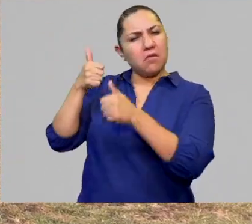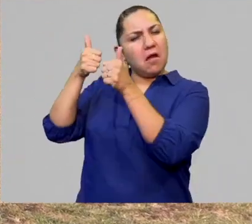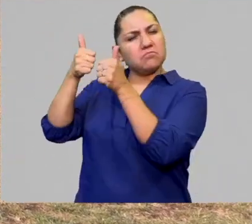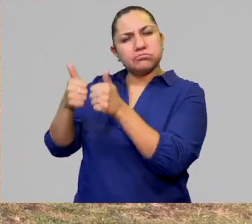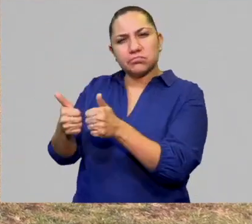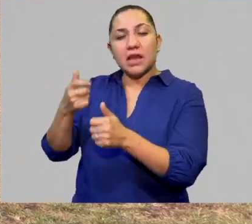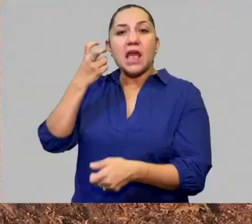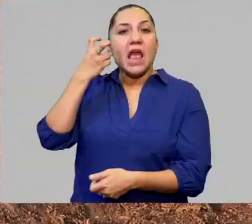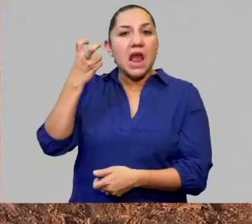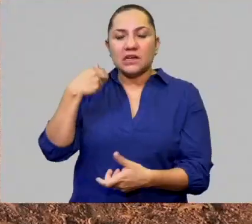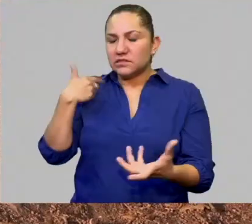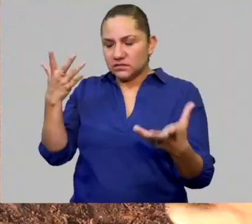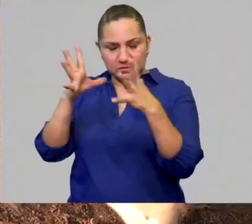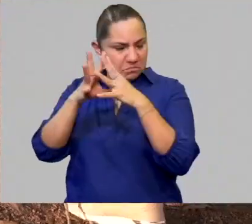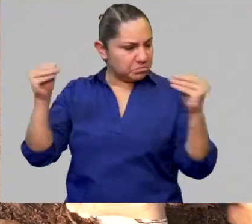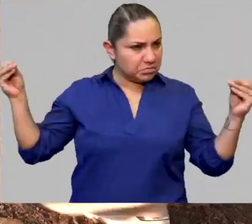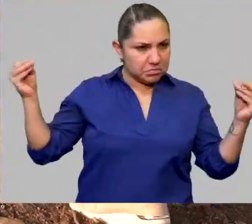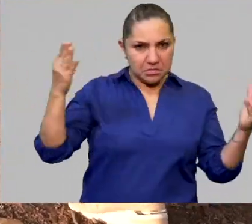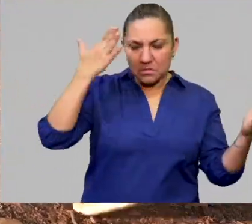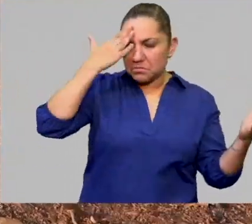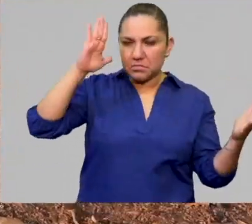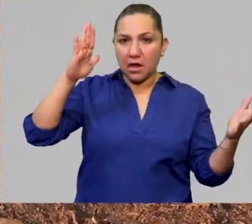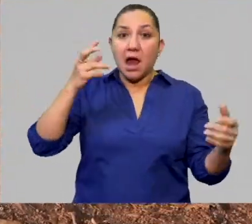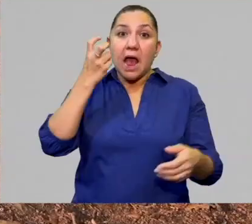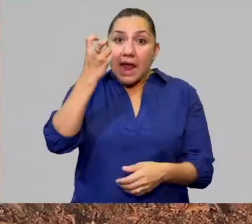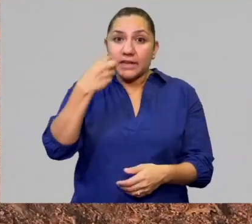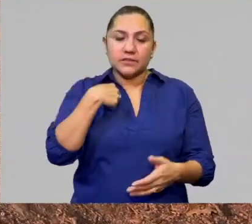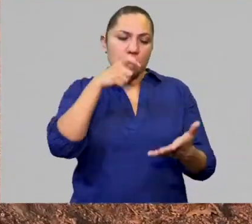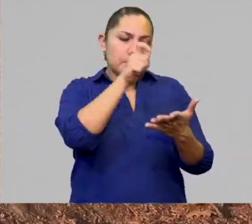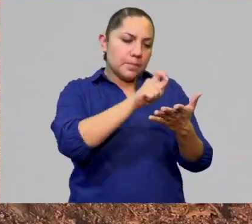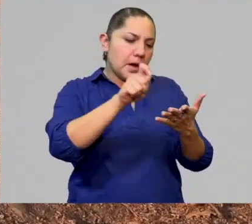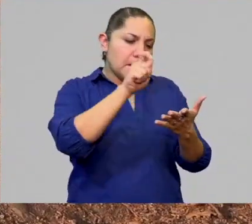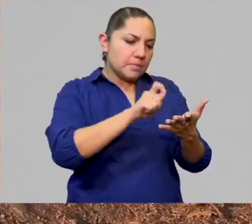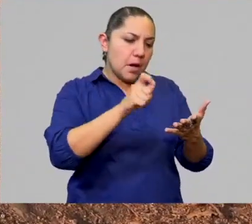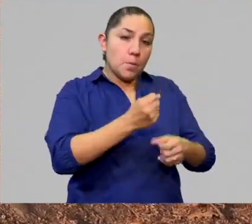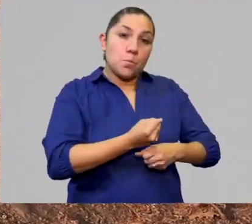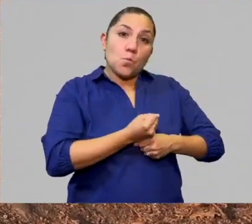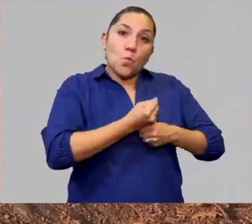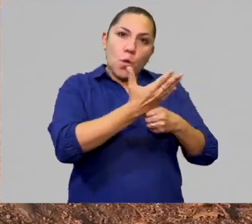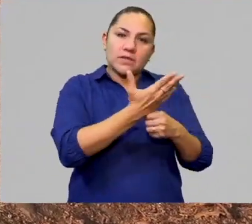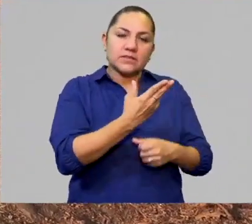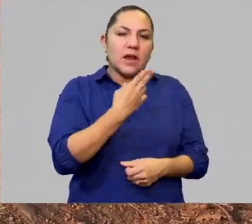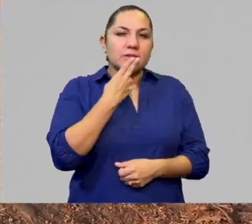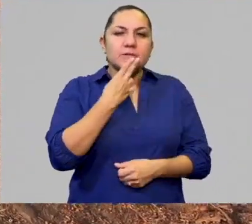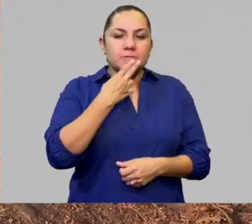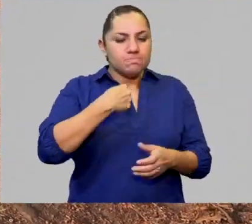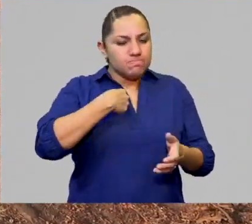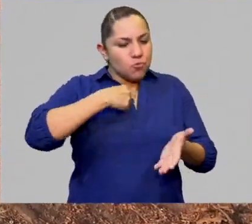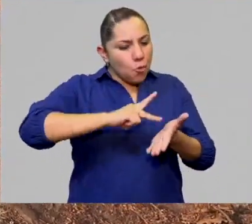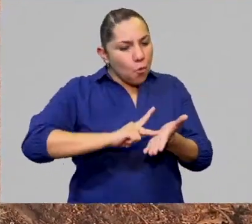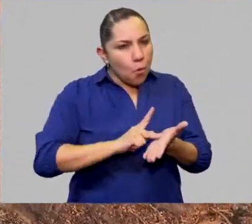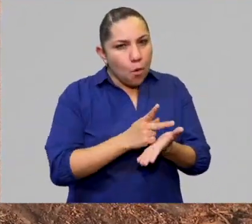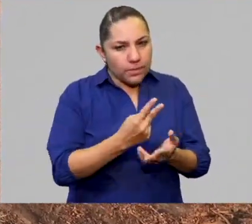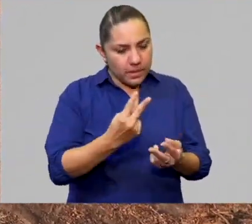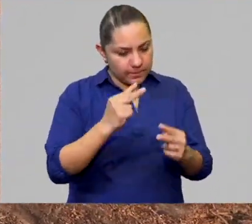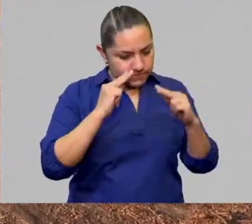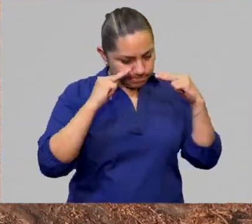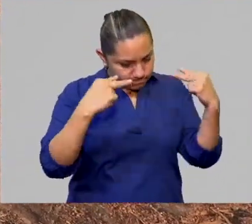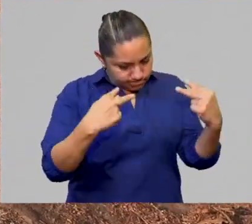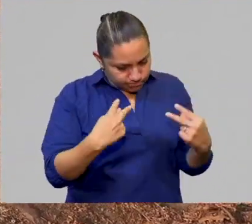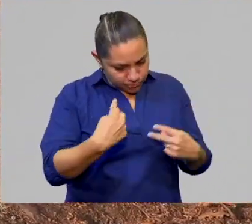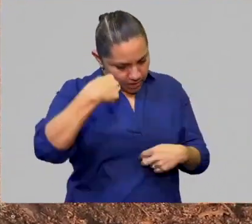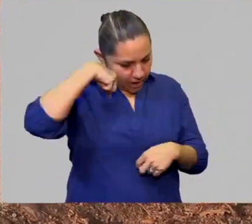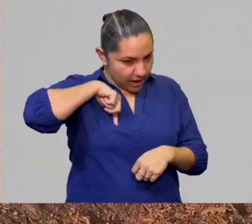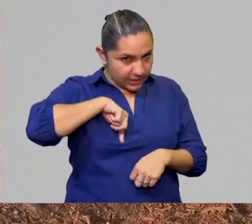Entonces, me parece que para mí eso es la poesía, una manera de redescubrirme. Y la